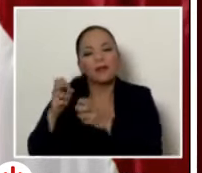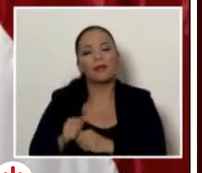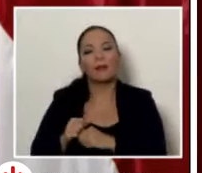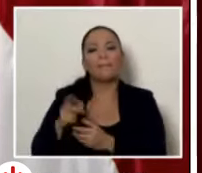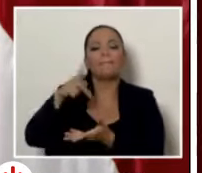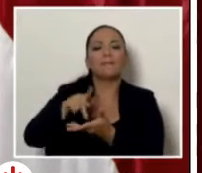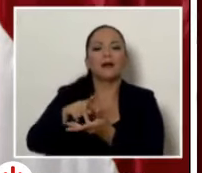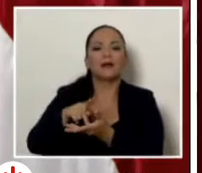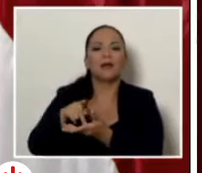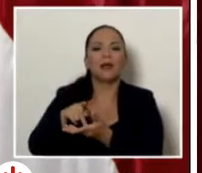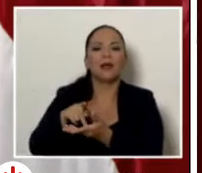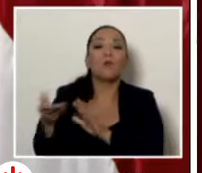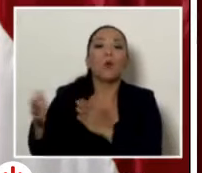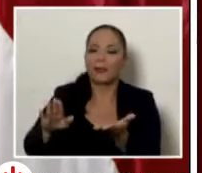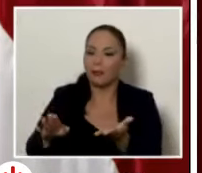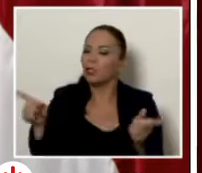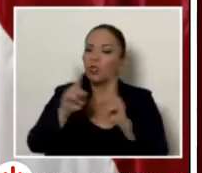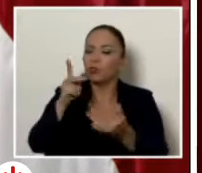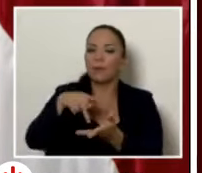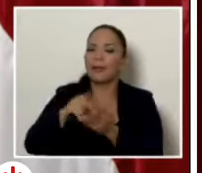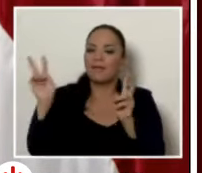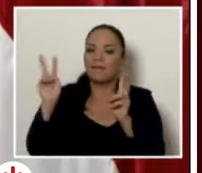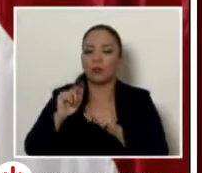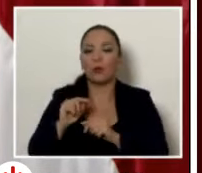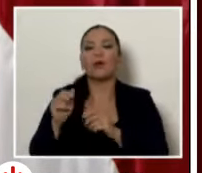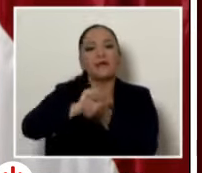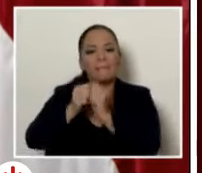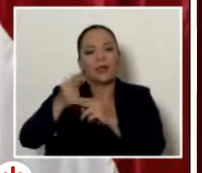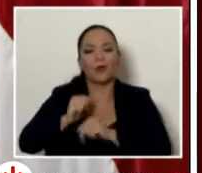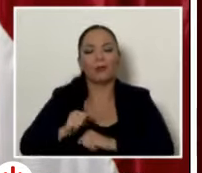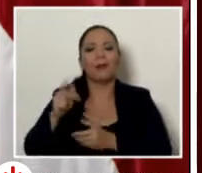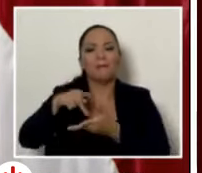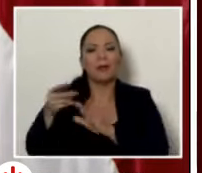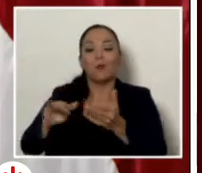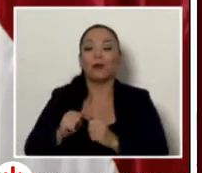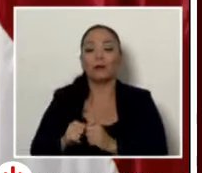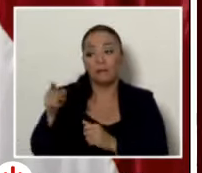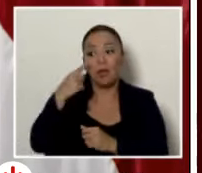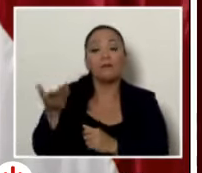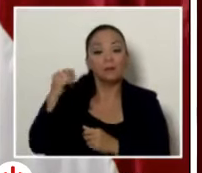parque muerte porque eso es lo que casi ocurre el sábado y podría ocurrir en cualquier momento